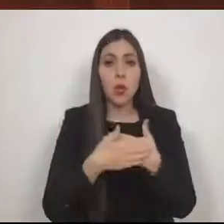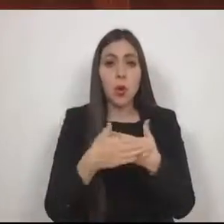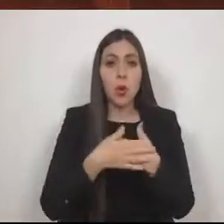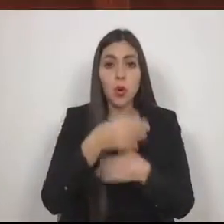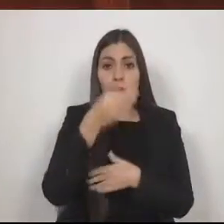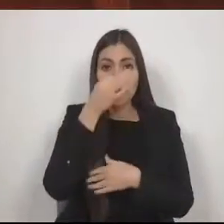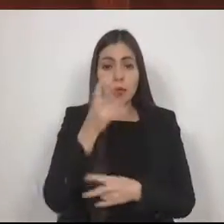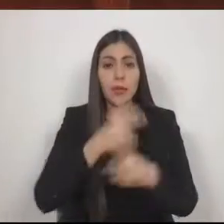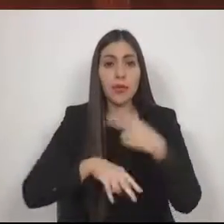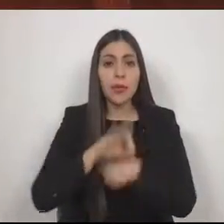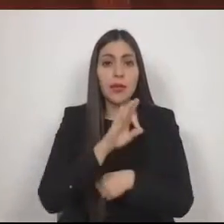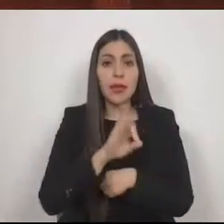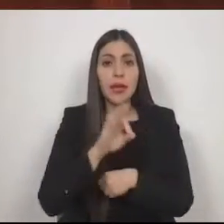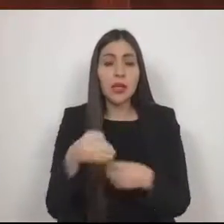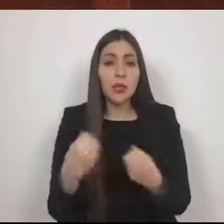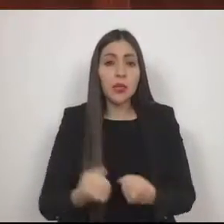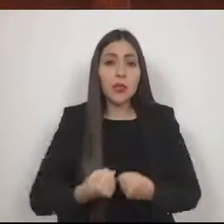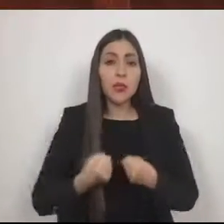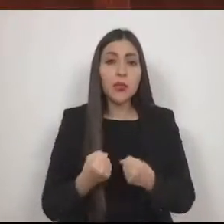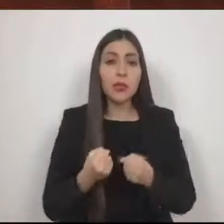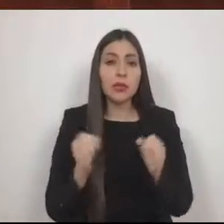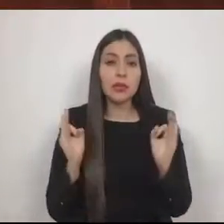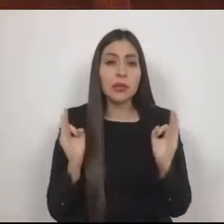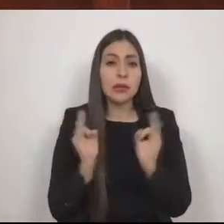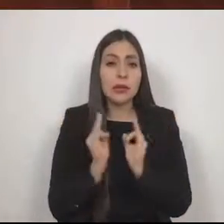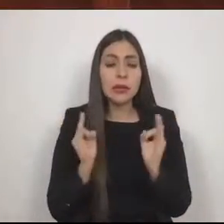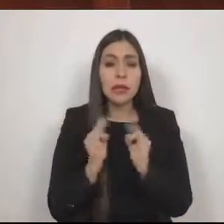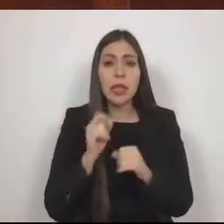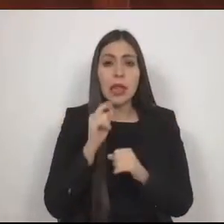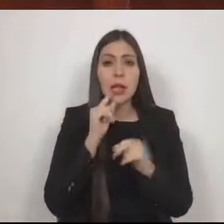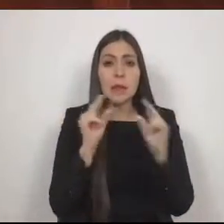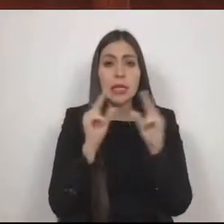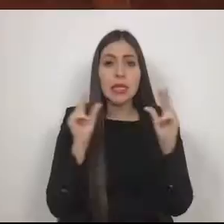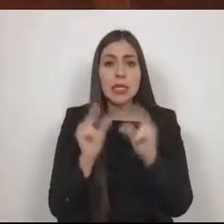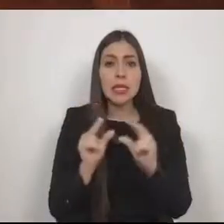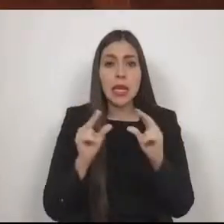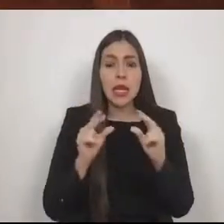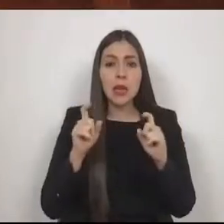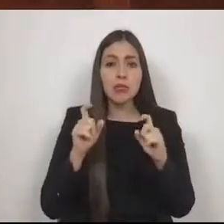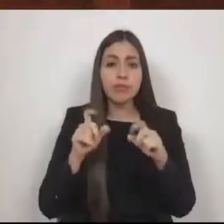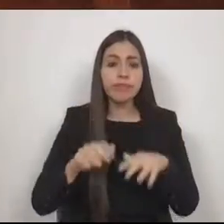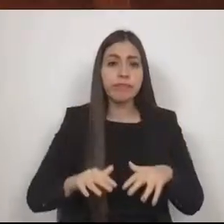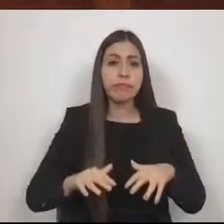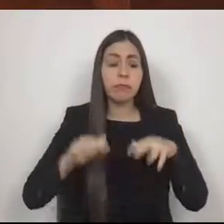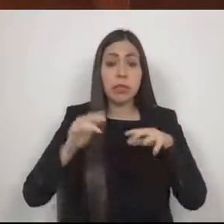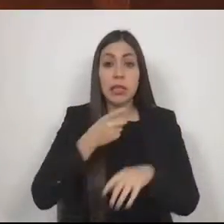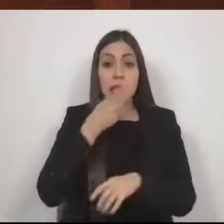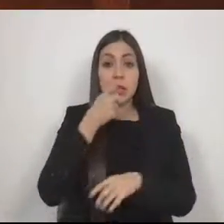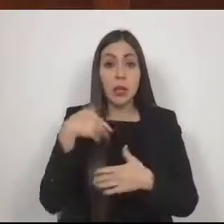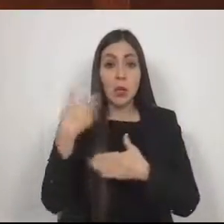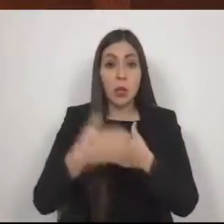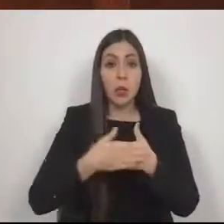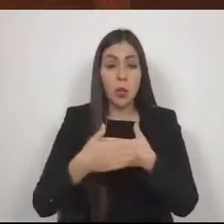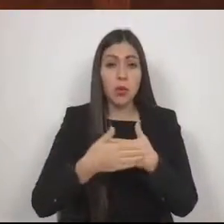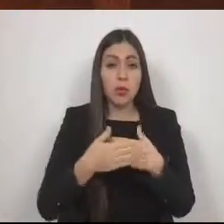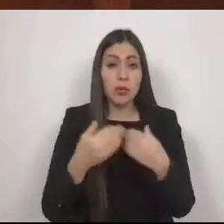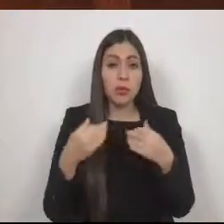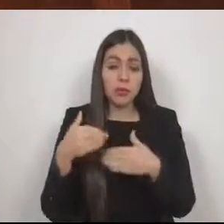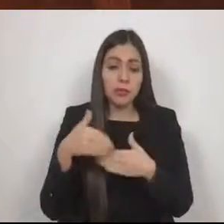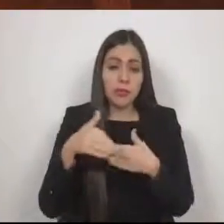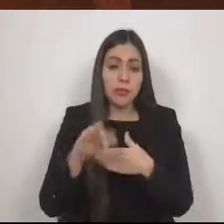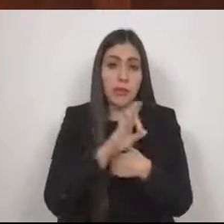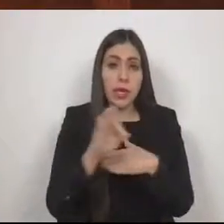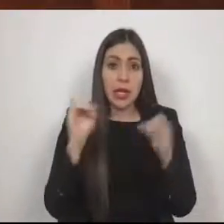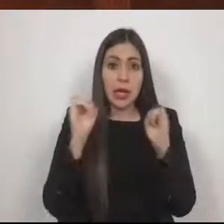y granizadas. El Servicio Meteorológico Nacional estima que este invierno podría ser uno de los más complicados